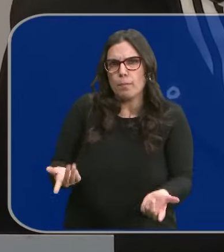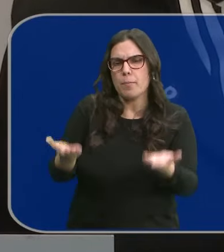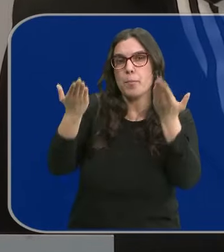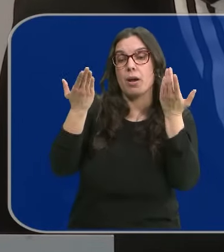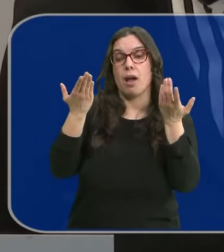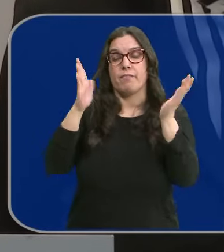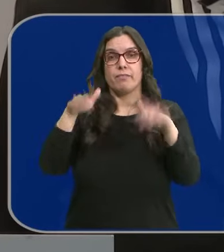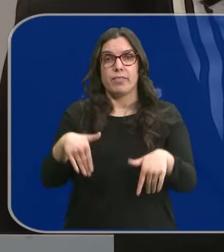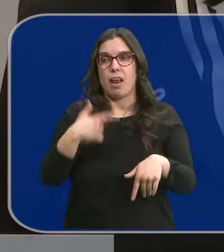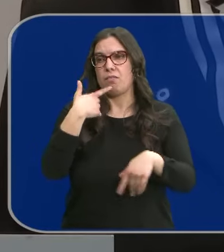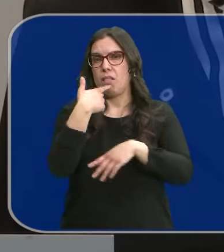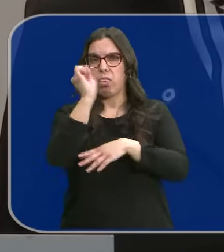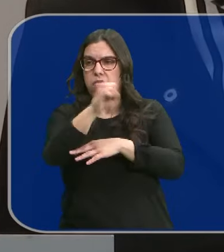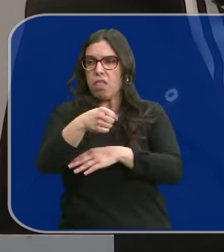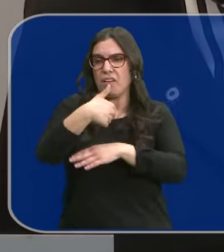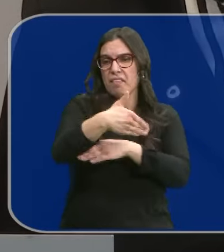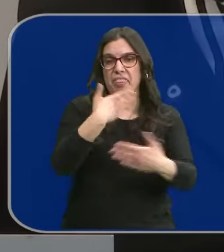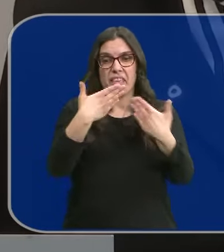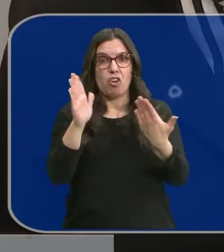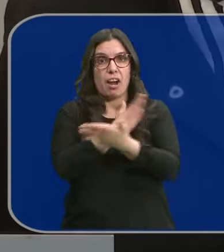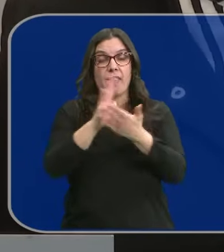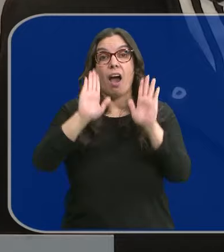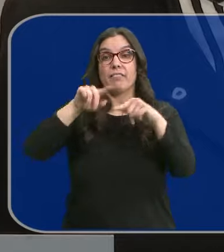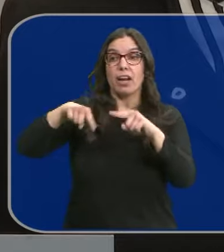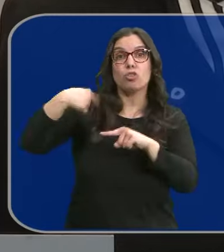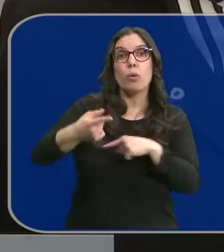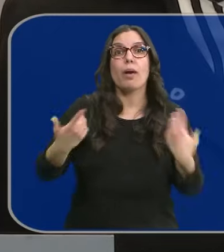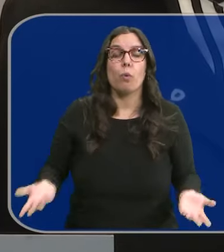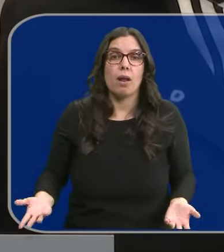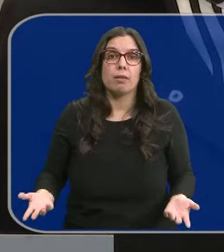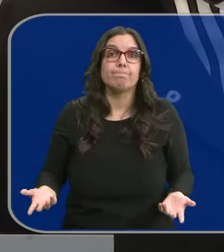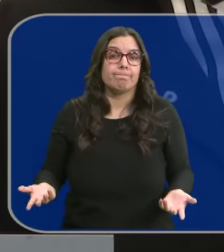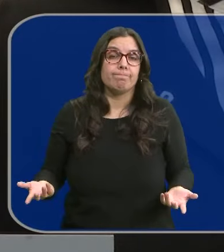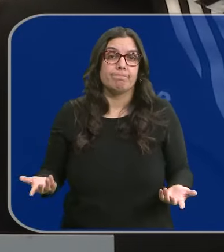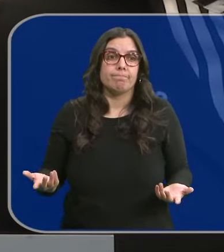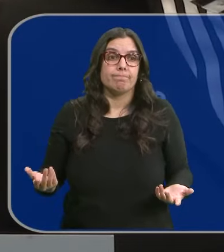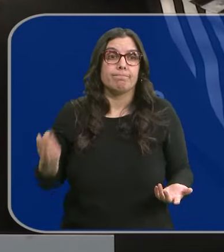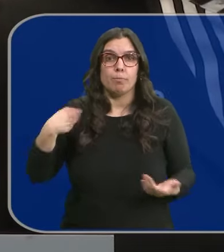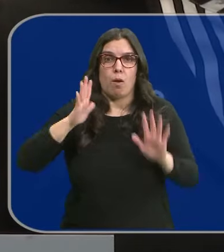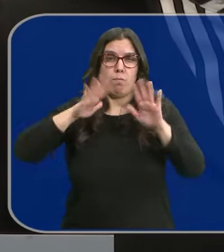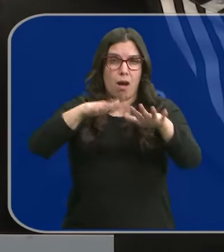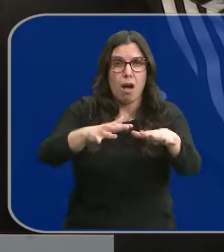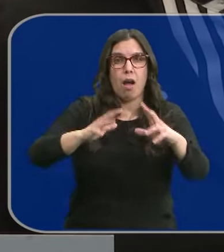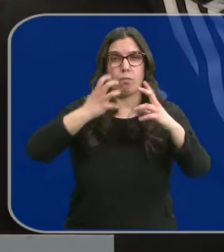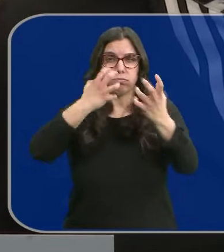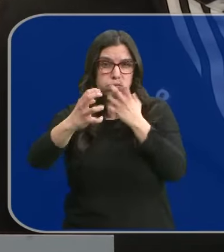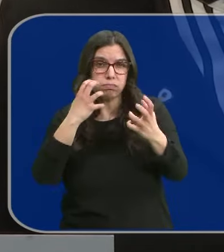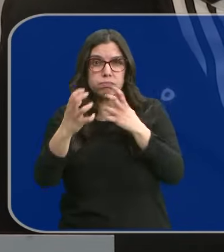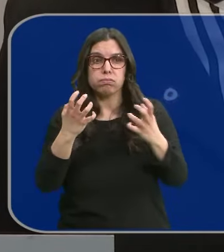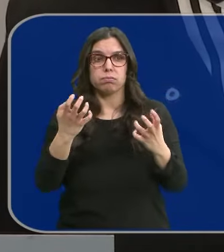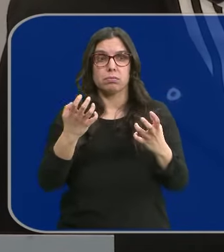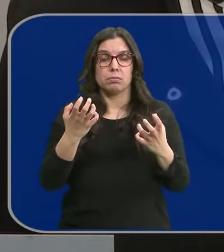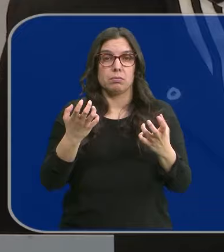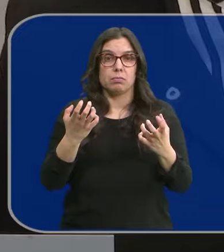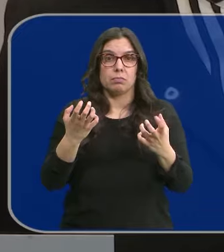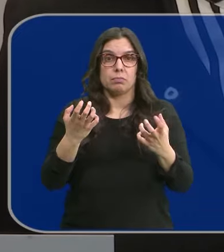y además un ninguneo absoluto y falta de diálogo, lo que recoges es manifestaciones que no